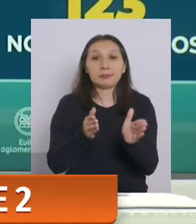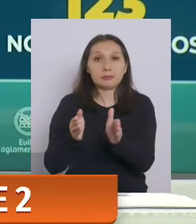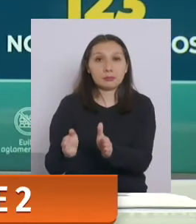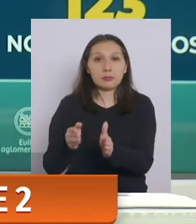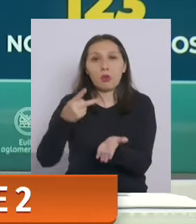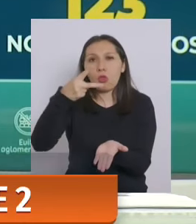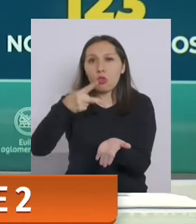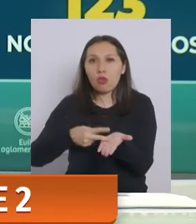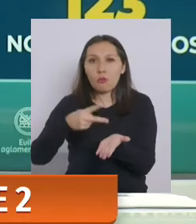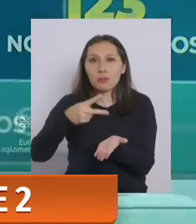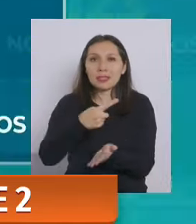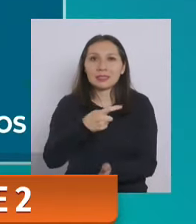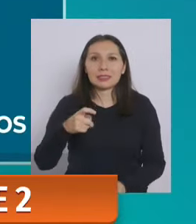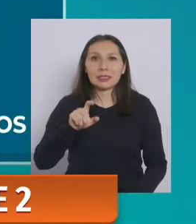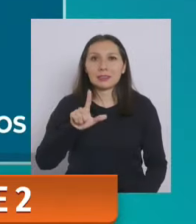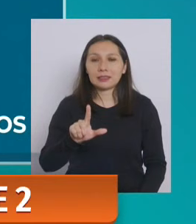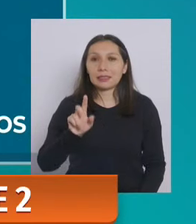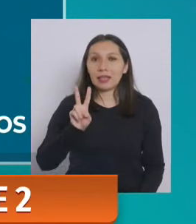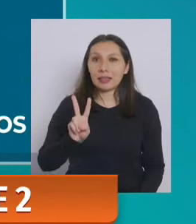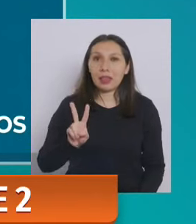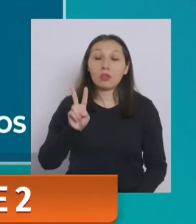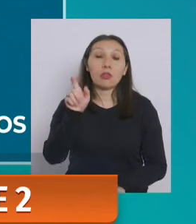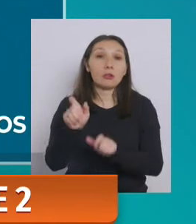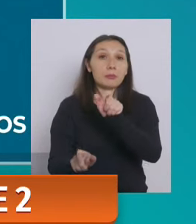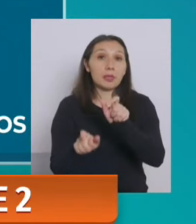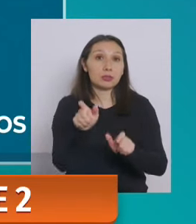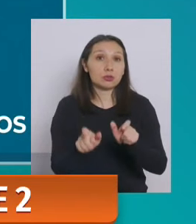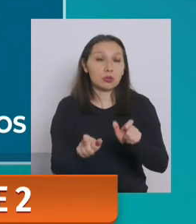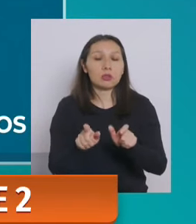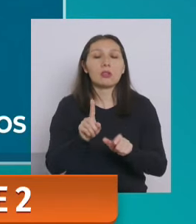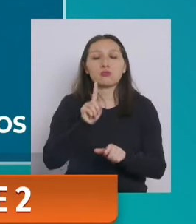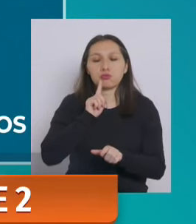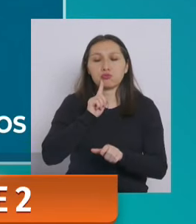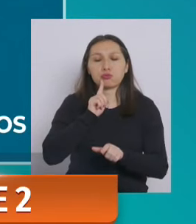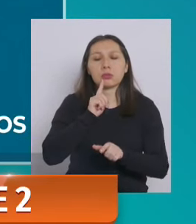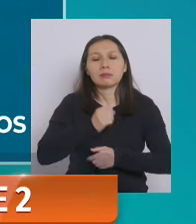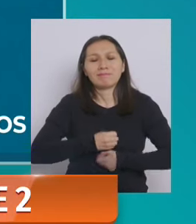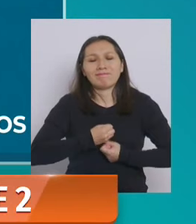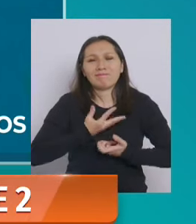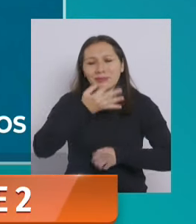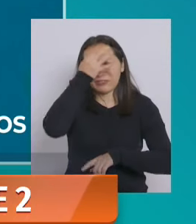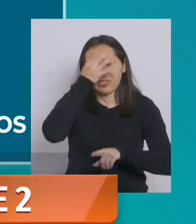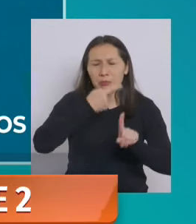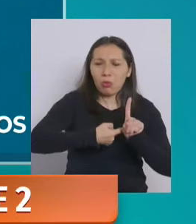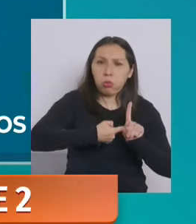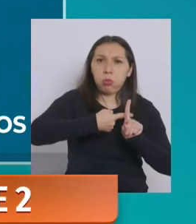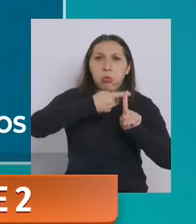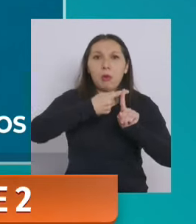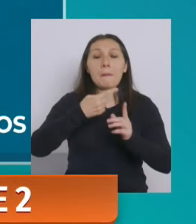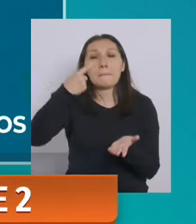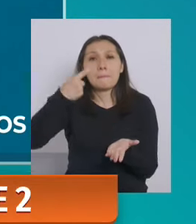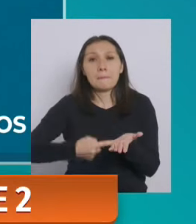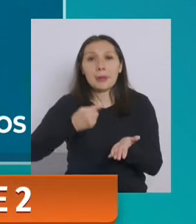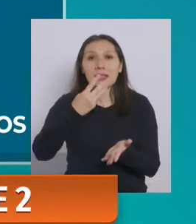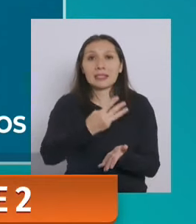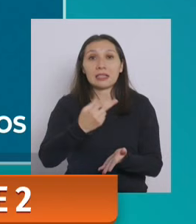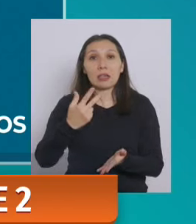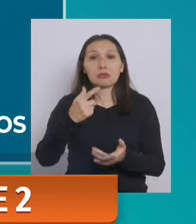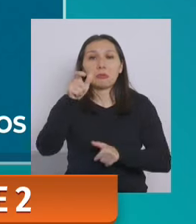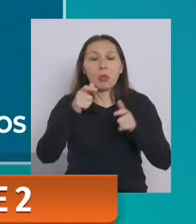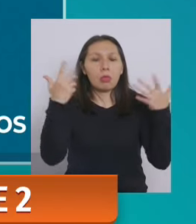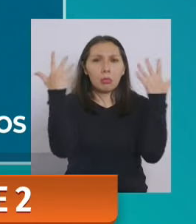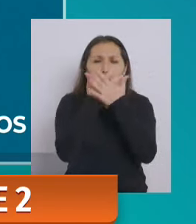dos mil ciento setenta y dos son personas sintomáticas y mil treinta y ocho son